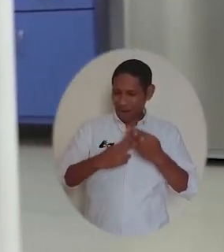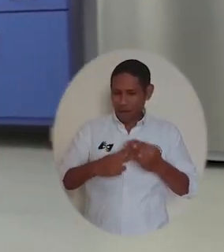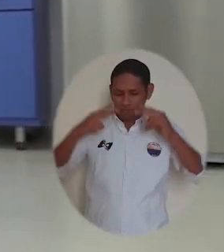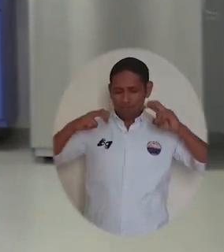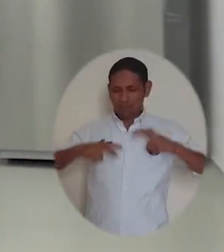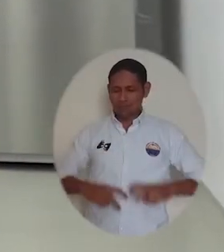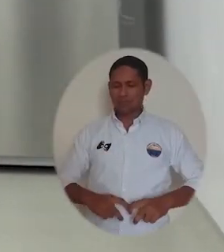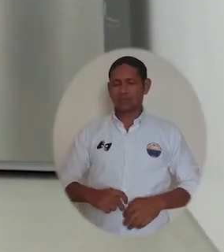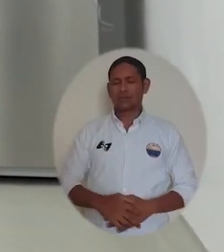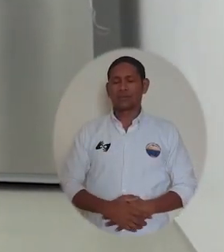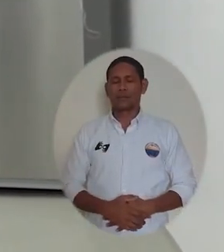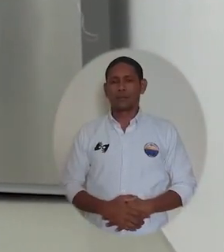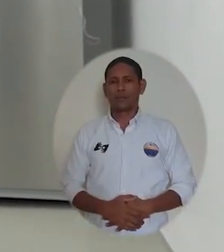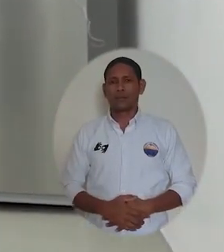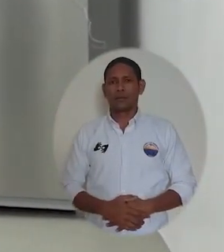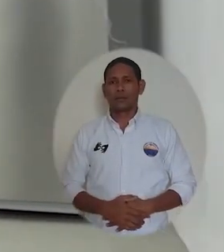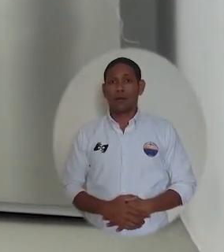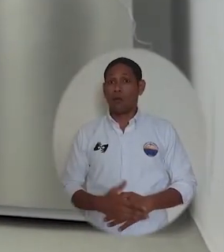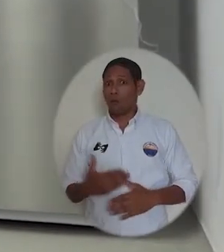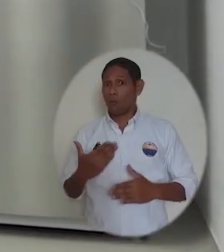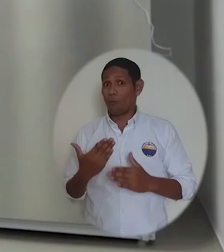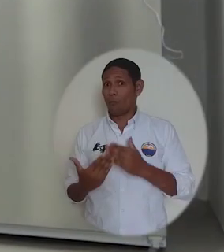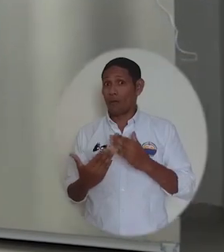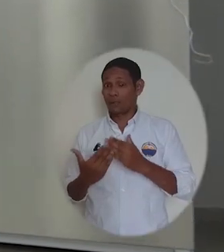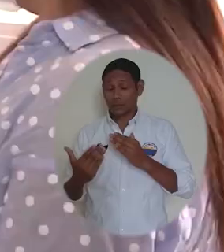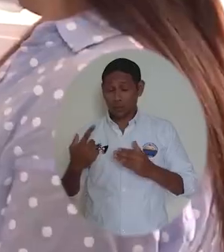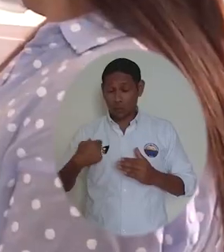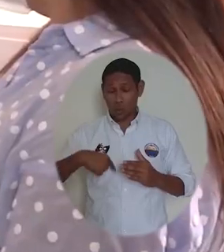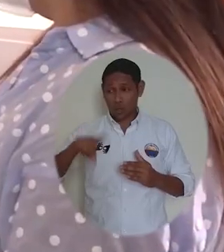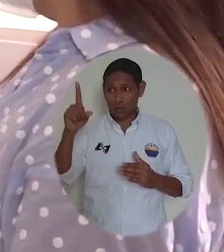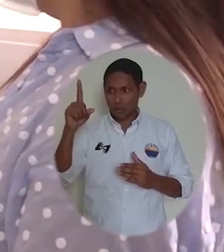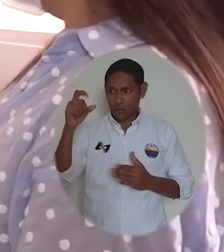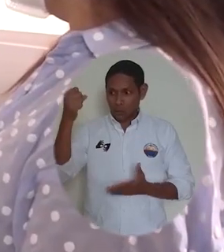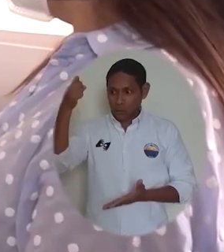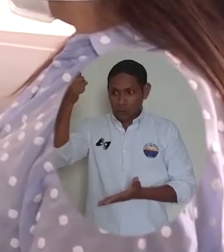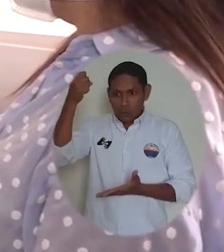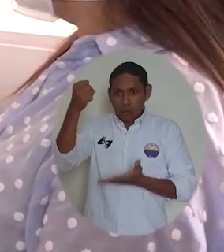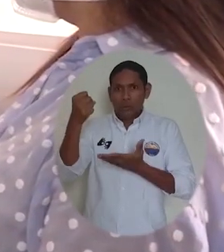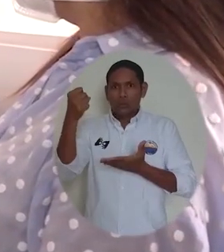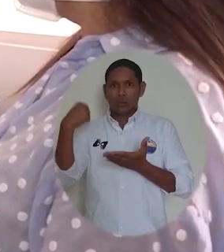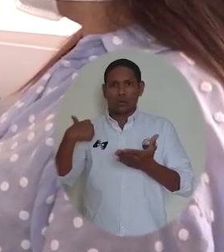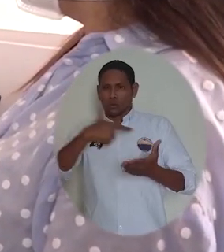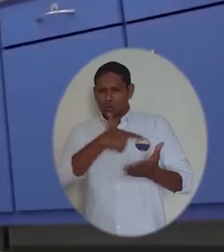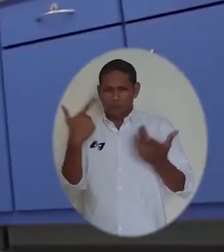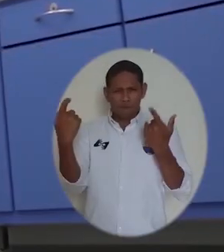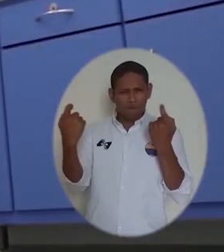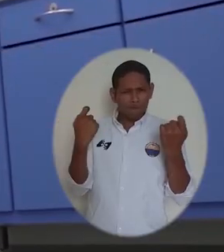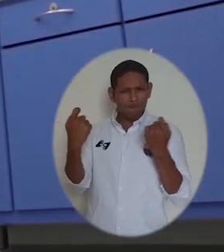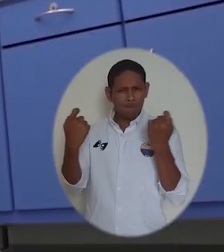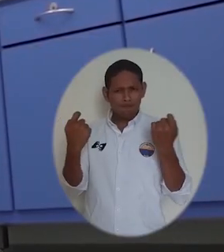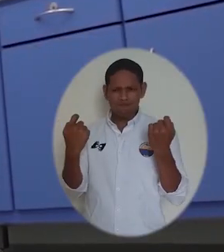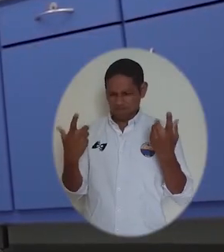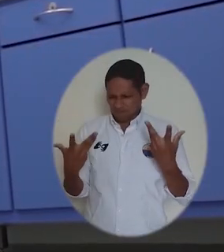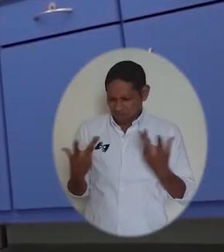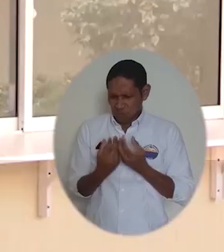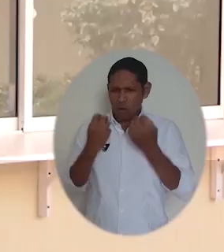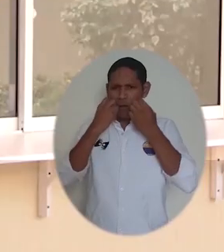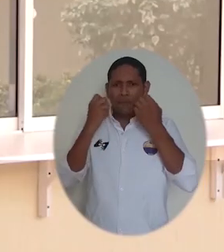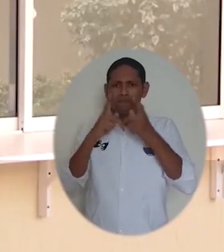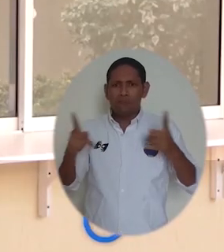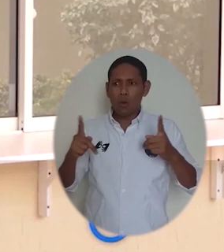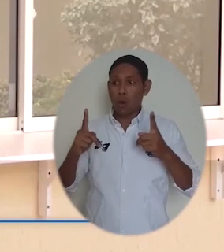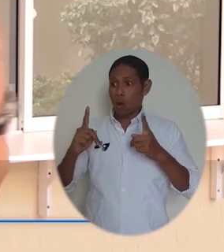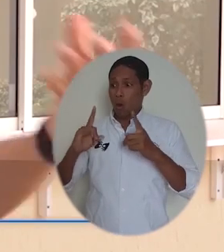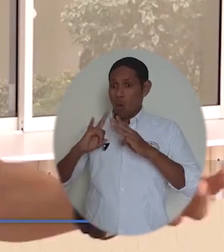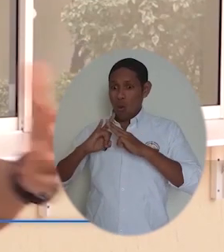institución dar este salto. No ha sido fácil, dado la limitación de recursos que tenemos, pero hemos hecho un gran esfuerzo y todo el equipo humano y técnico,